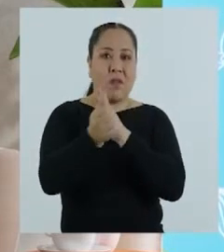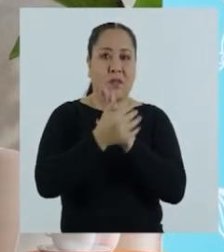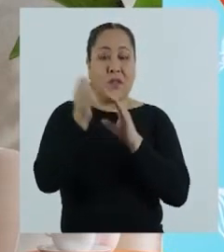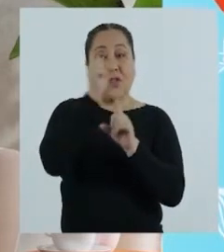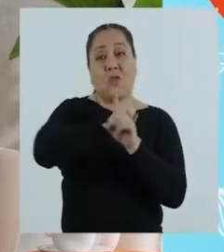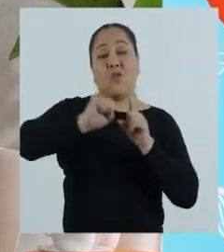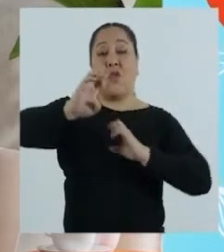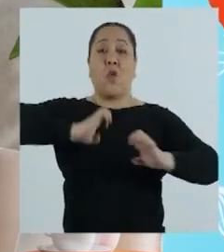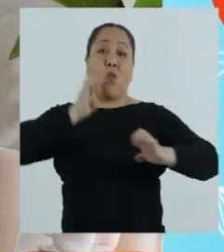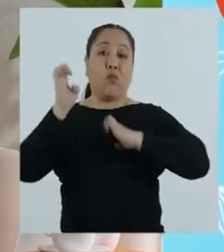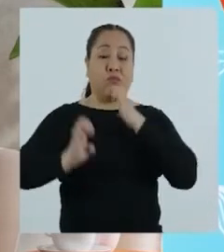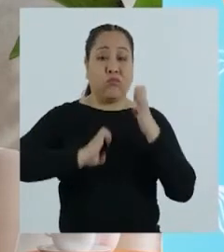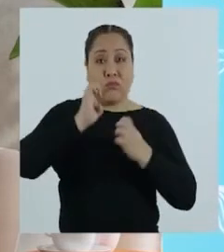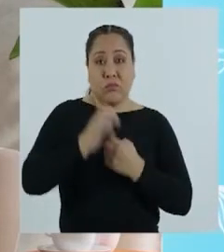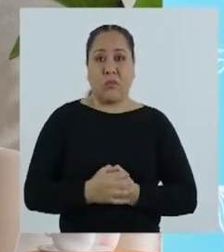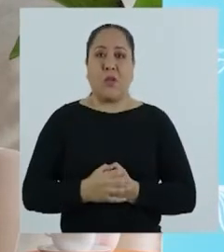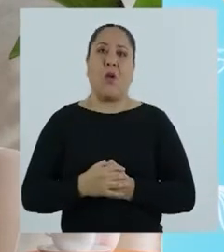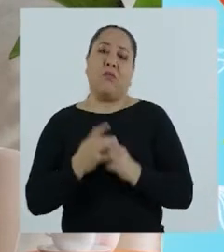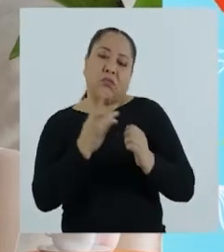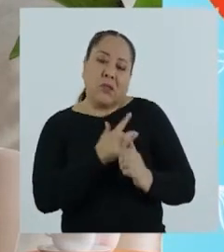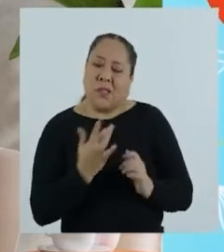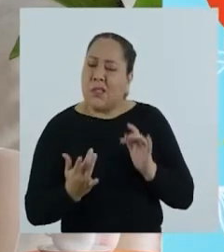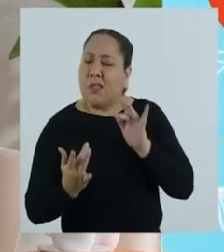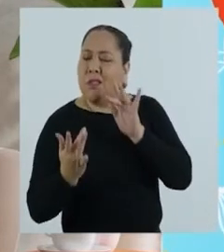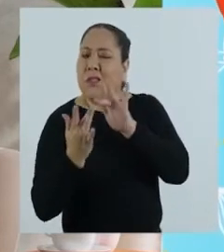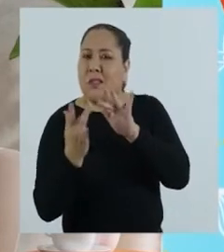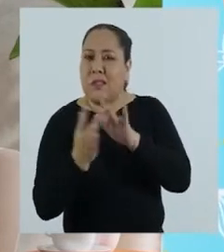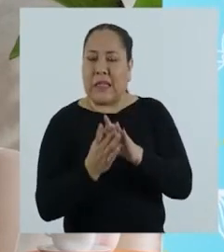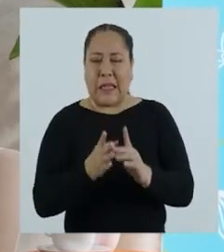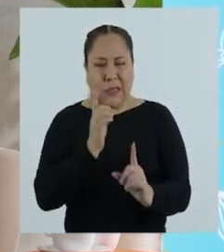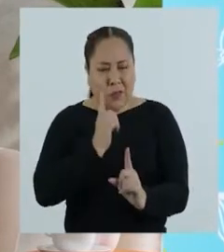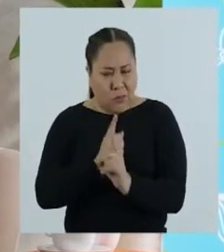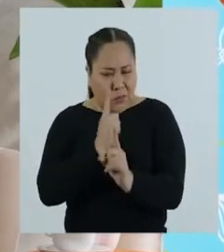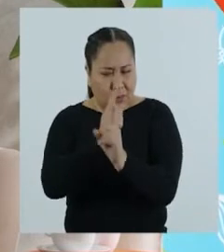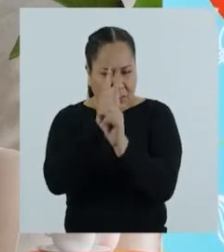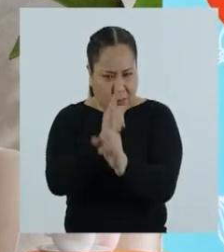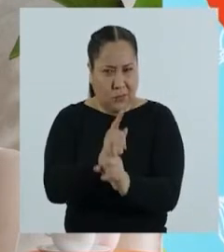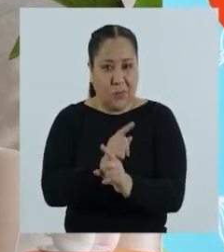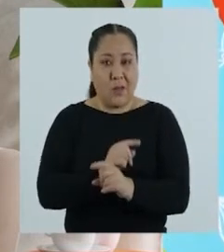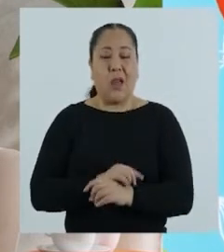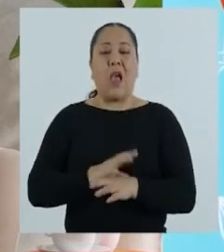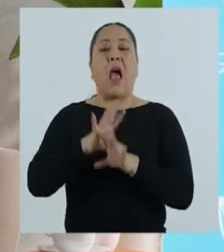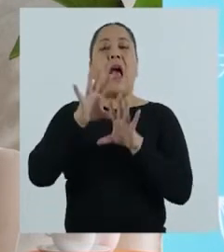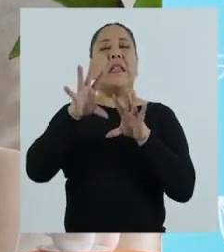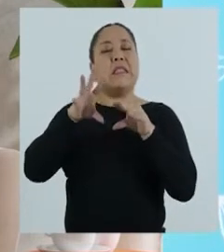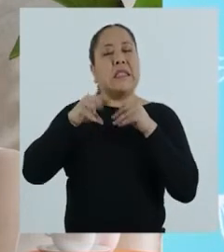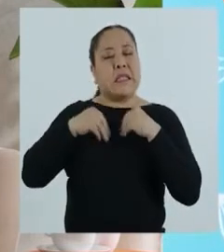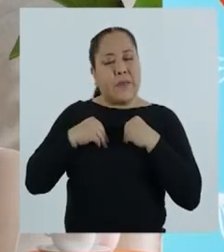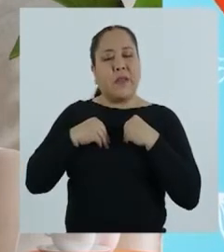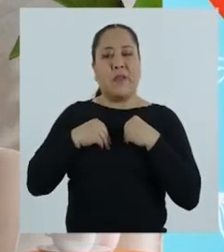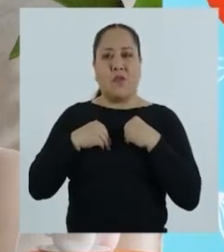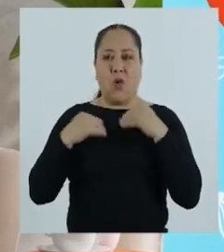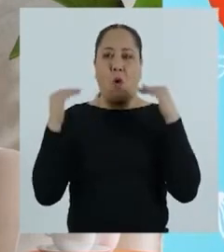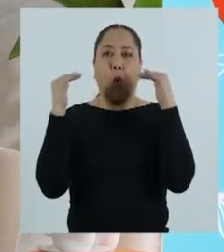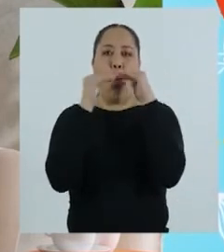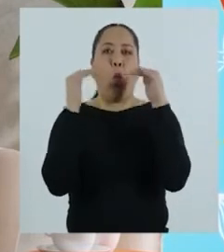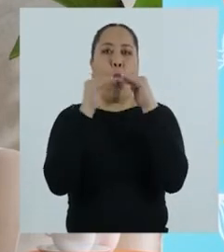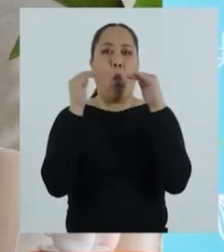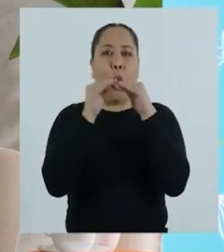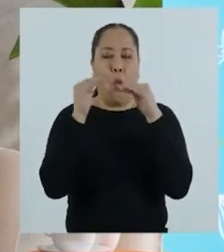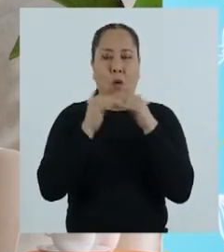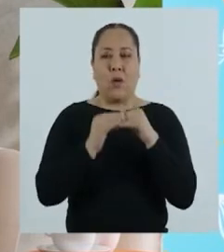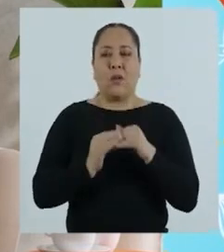desarrollar habilidades socioemocionales, como la empatía, la asertividad, la tolerancia,